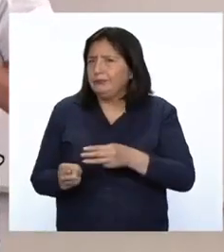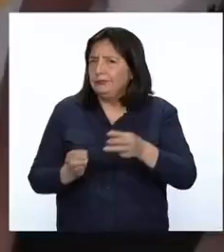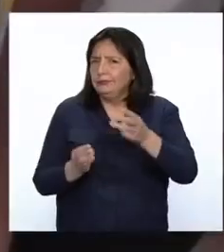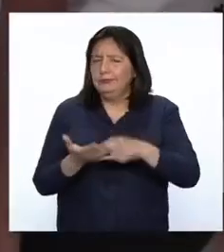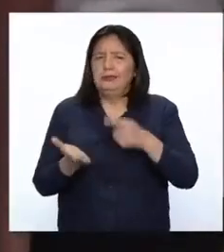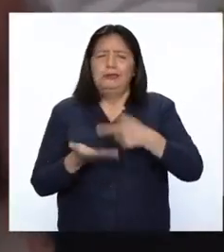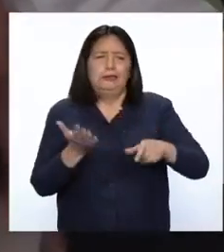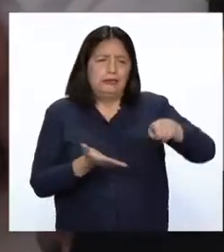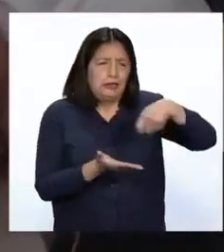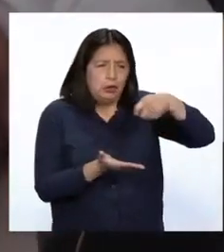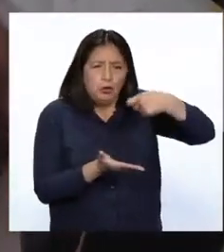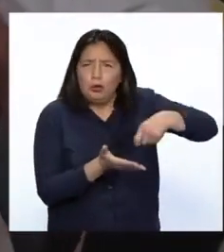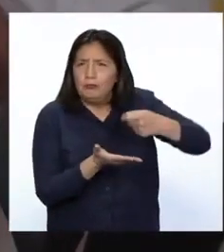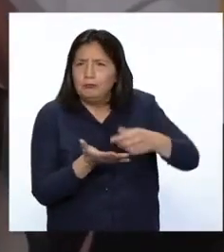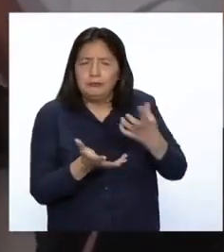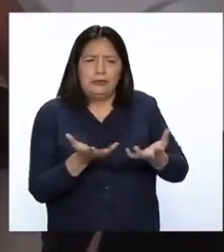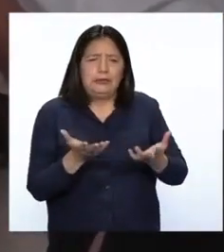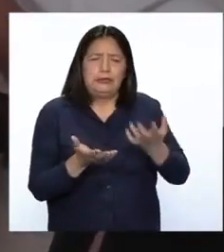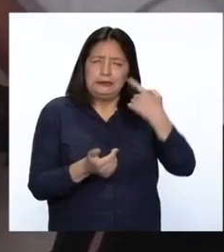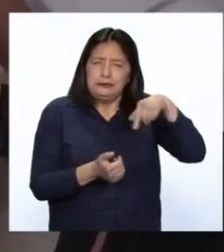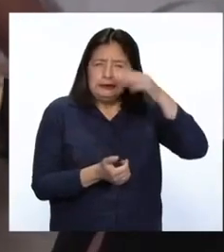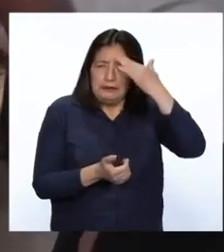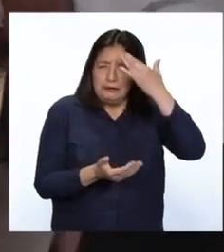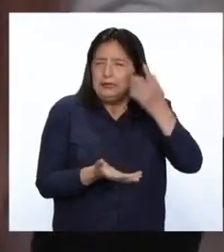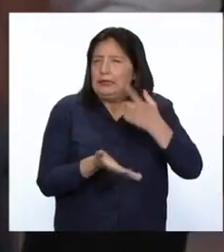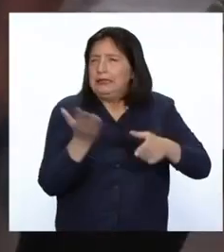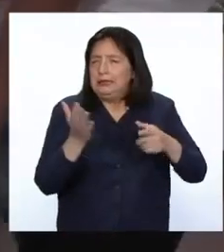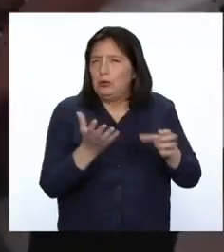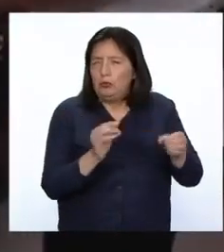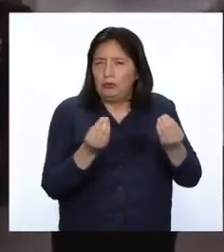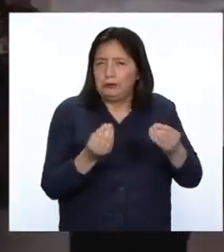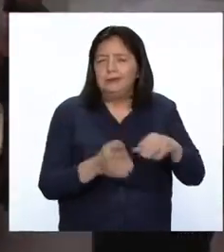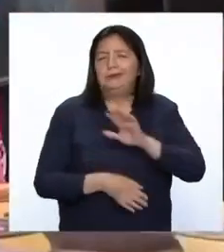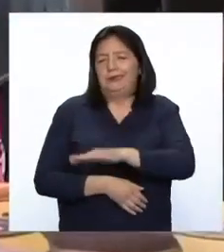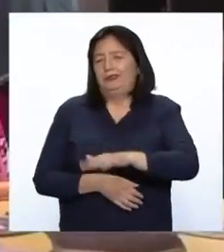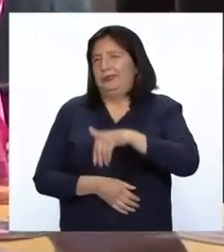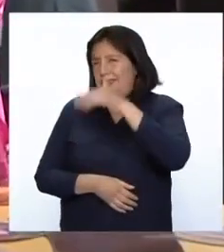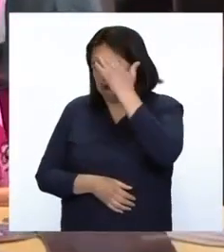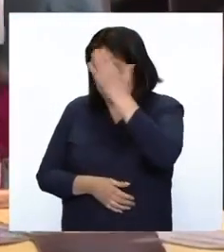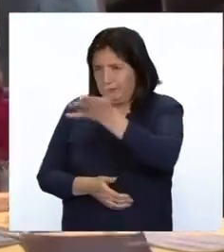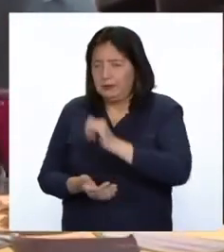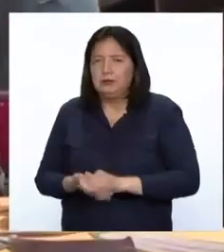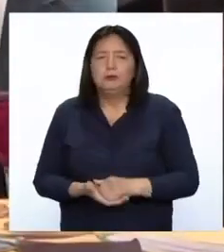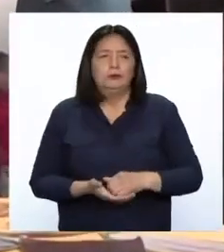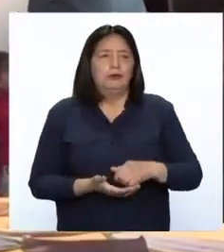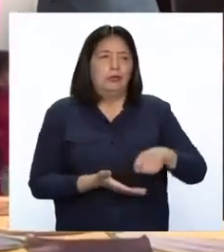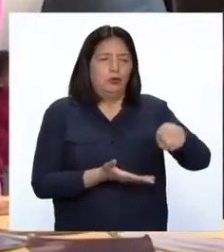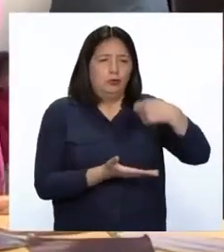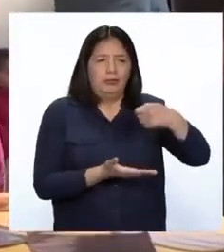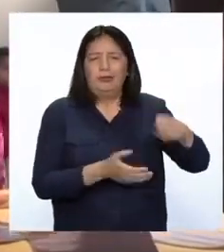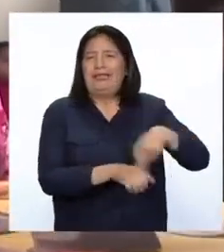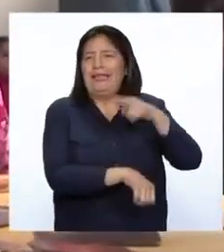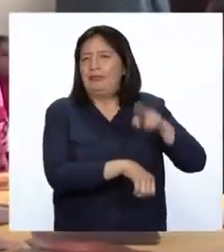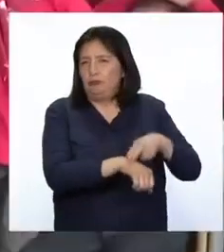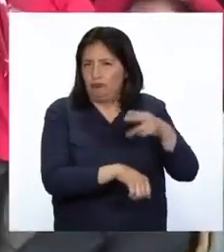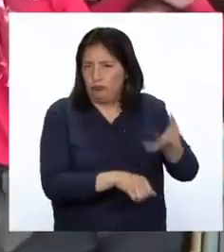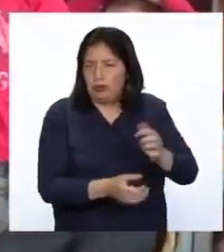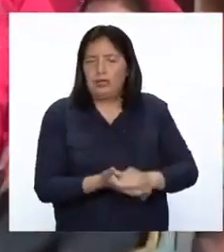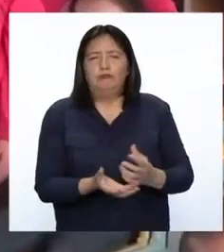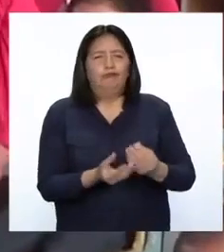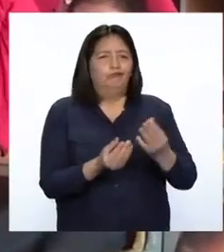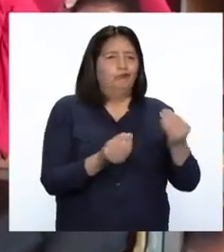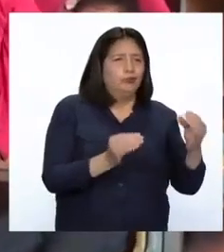balancear los alimentos ya los niños lo conocen. El consumo de alimentos naturales, el consumo de bastante